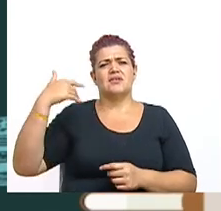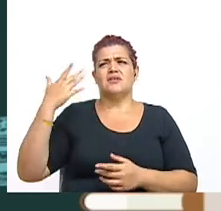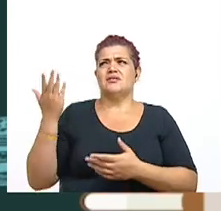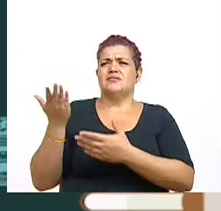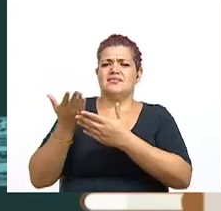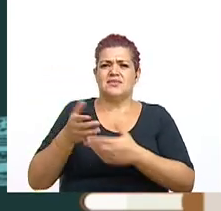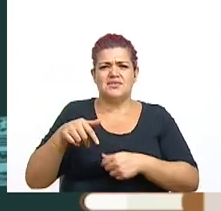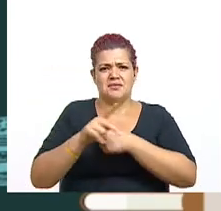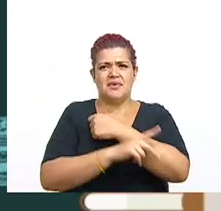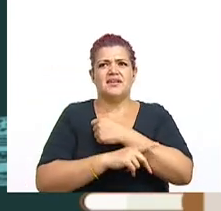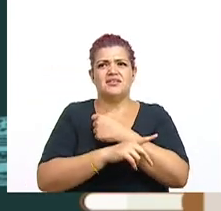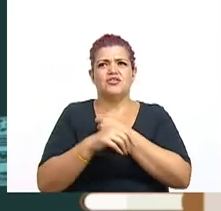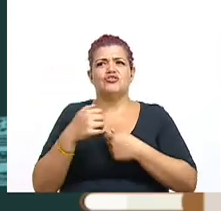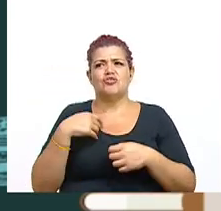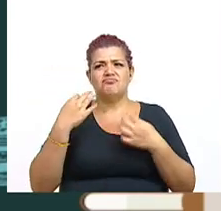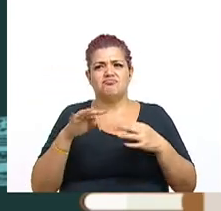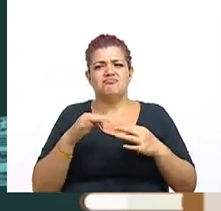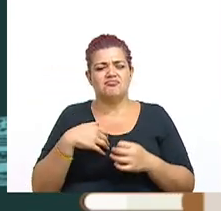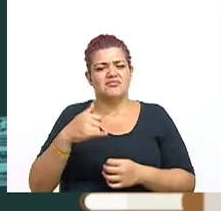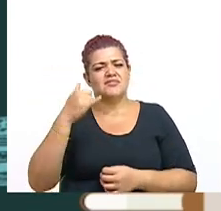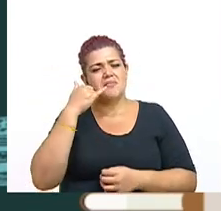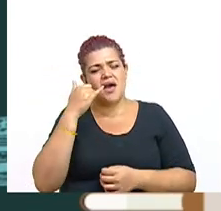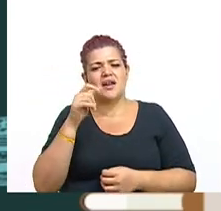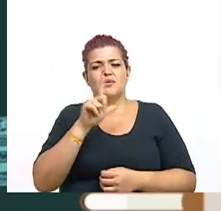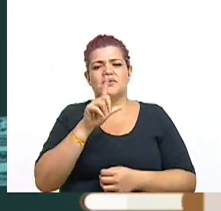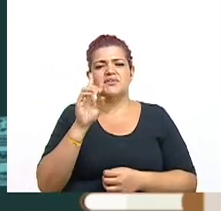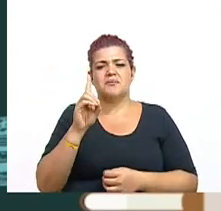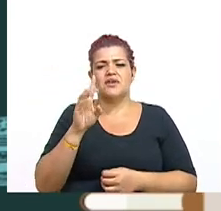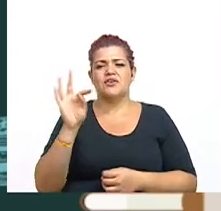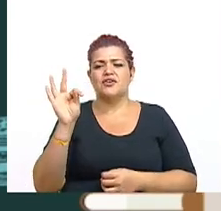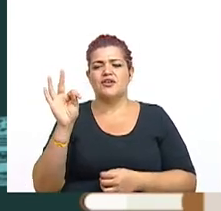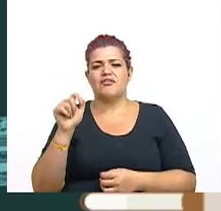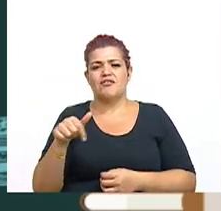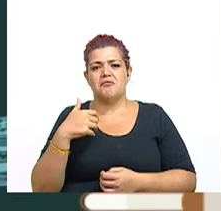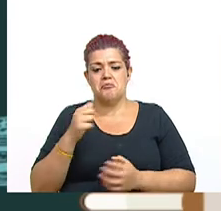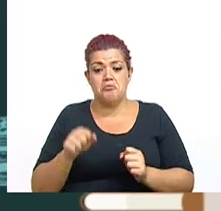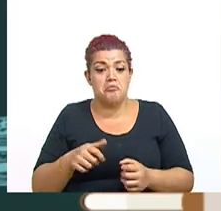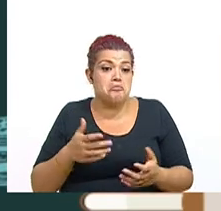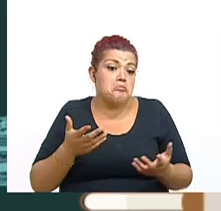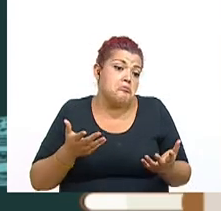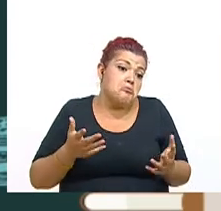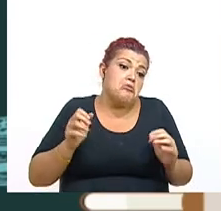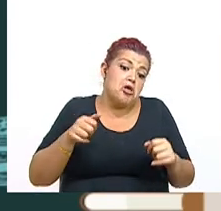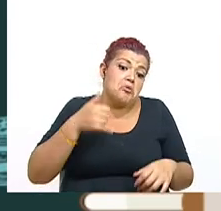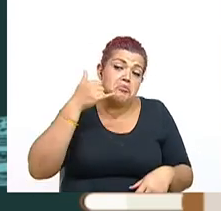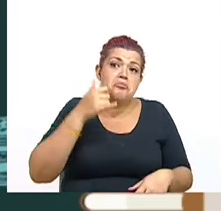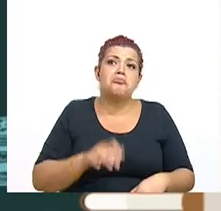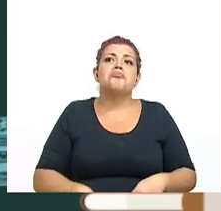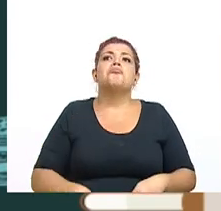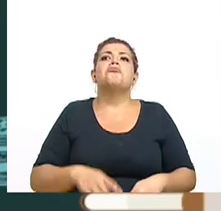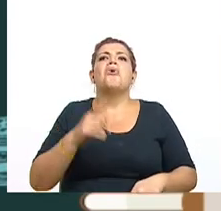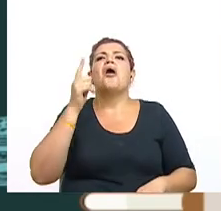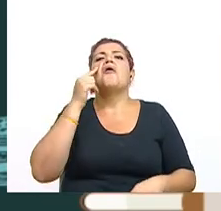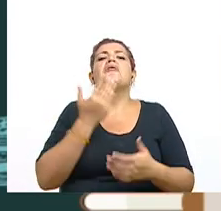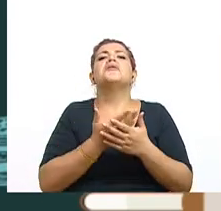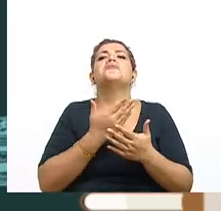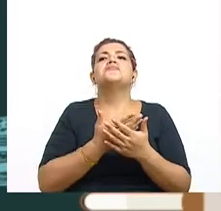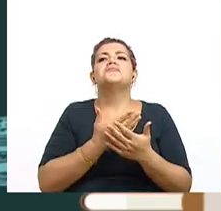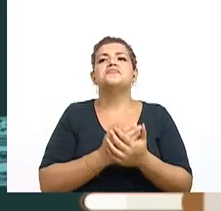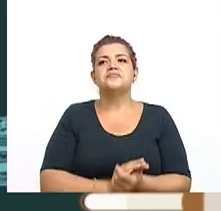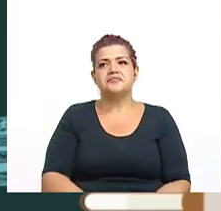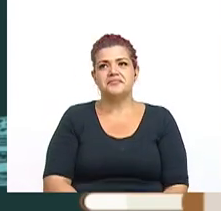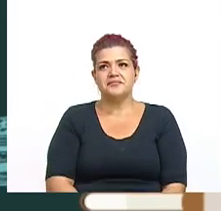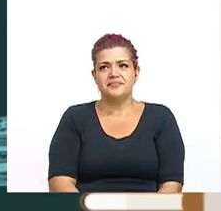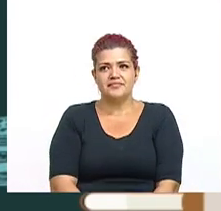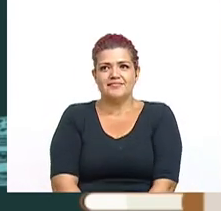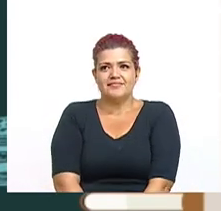nuestro país. Voy a intentar llamar a don Luis Demetrio Tinoco. De pronto nos puede contestar. ¿Qué tal? Vamos a